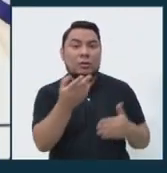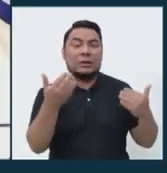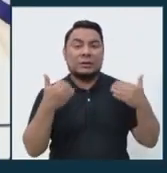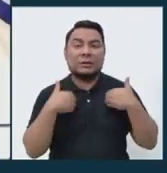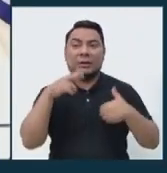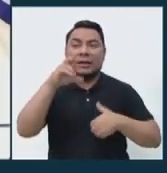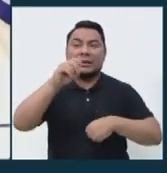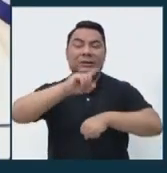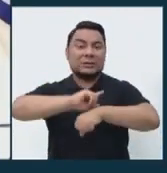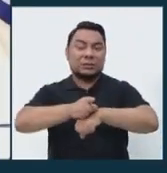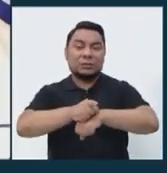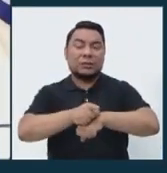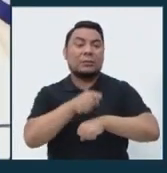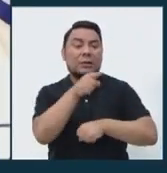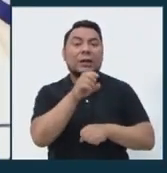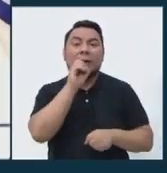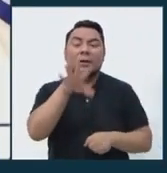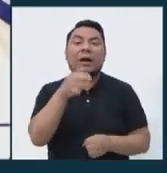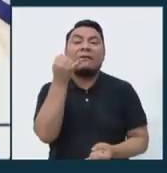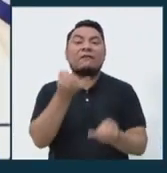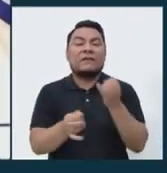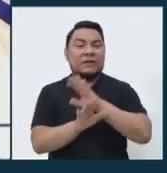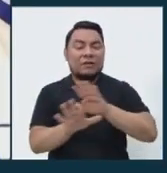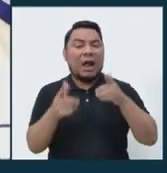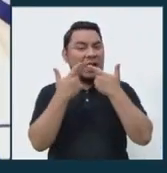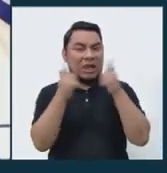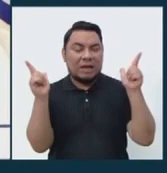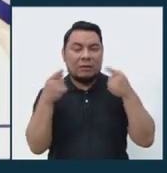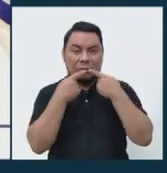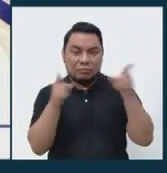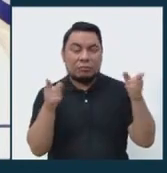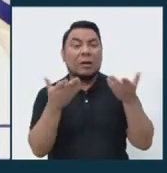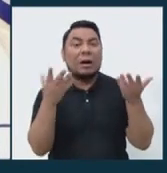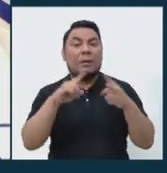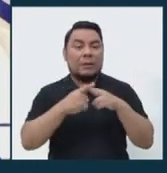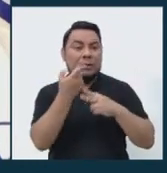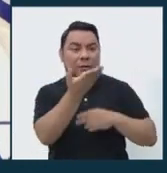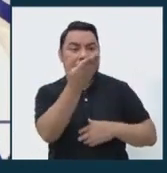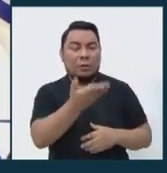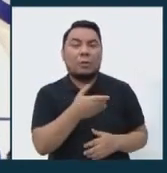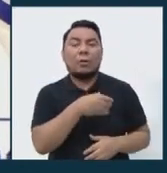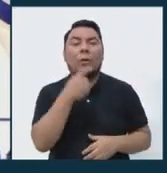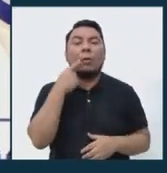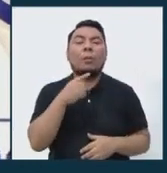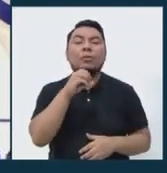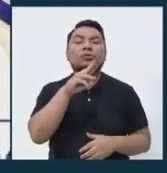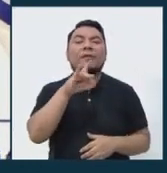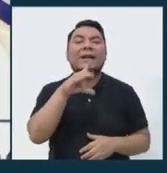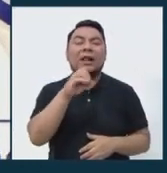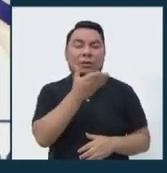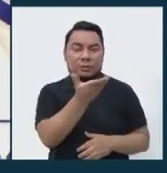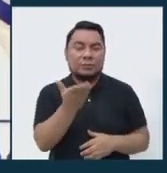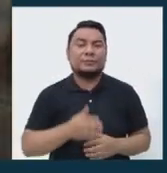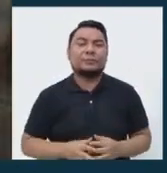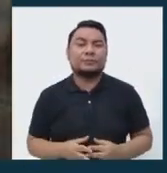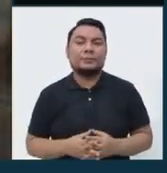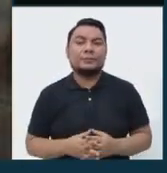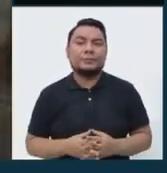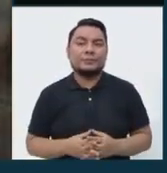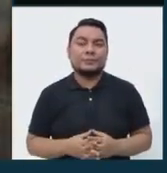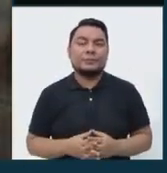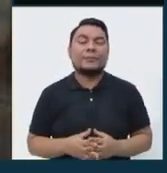30 segundos para decir su frase final. Vamos a empezar con el candidato Osvaldo Martín Moreno Rivera. Adelante.